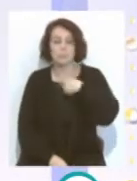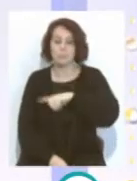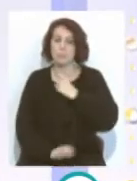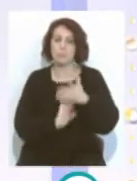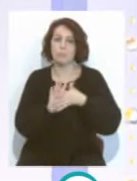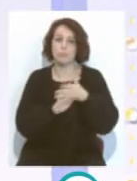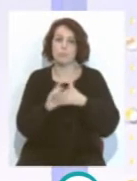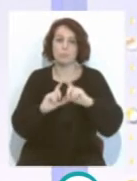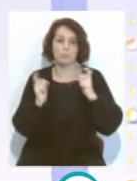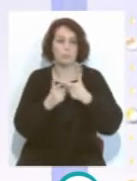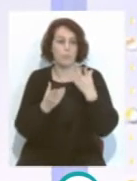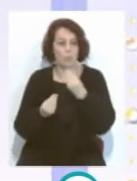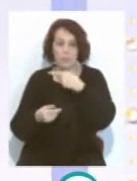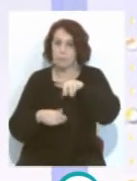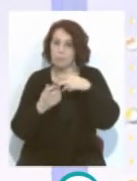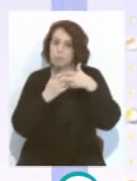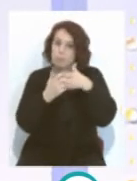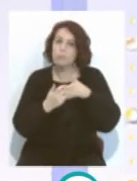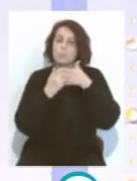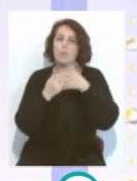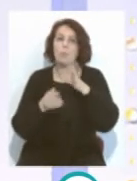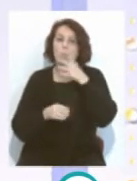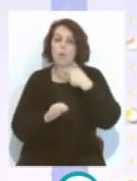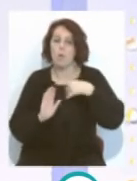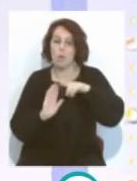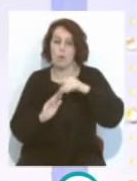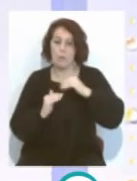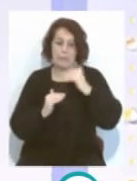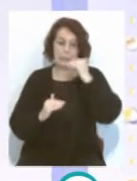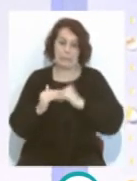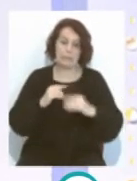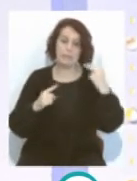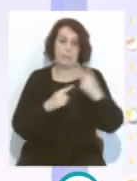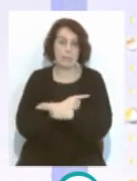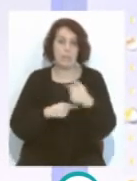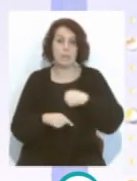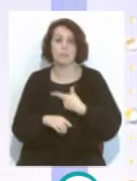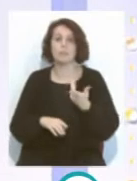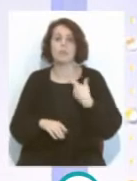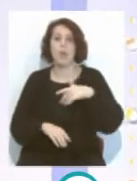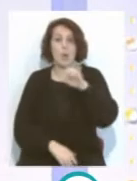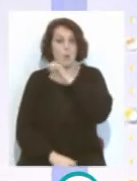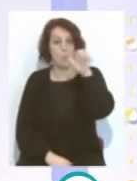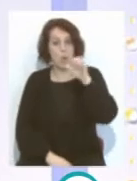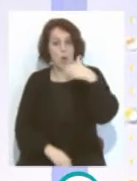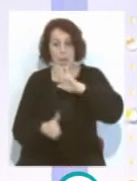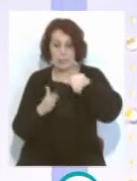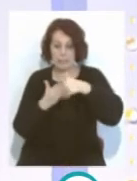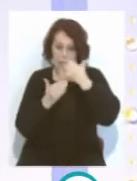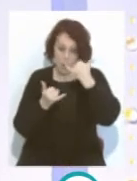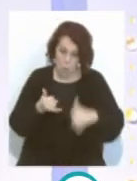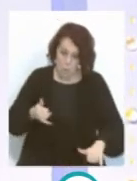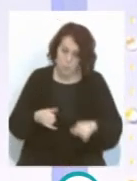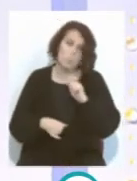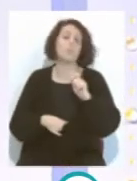que hay muchos equipos en esa lucha por evitar el descenso, que están desde el puesto europeo hasta el último en muy